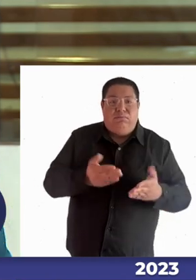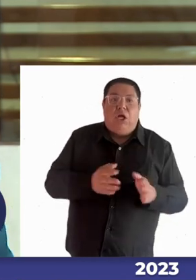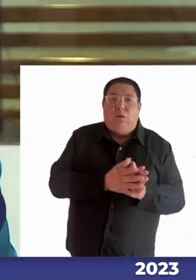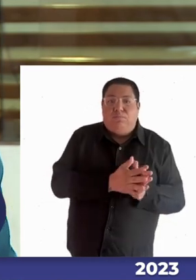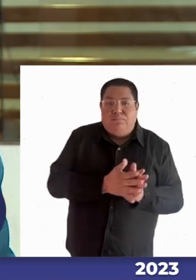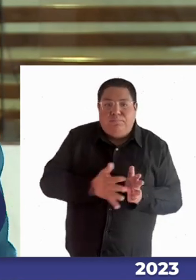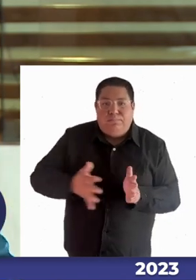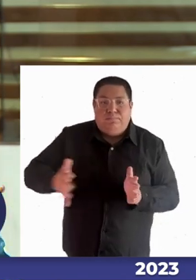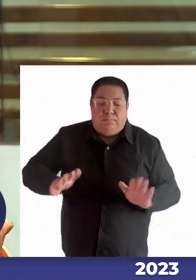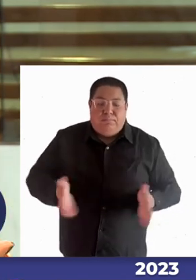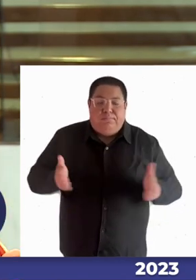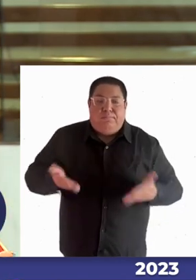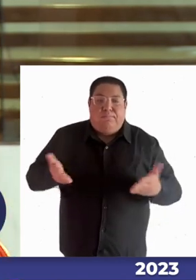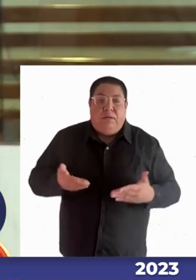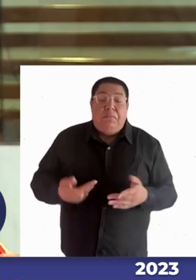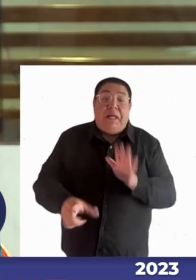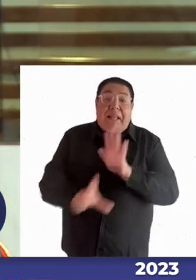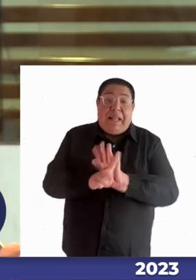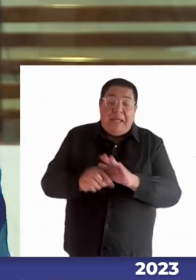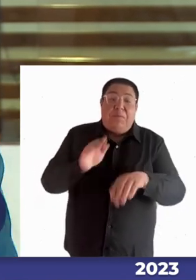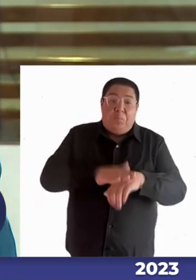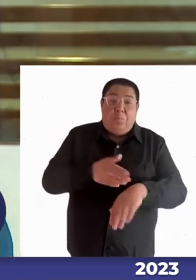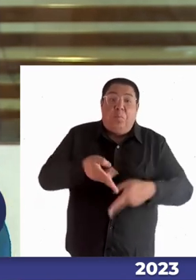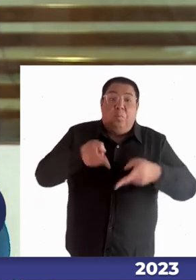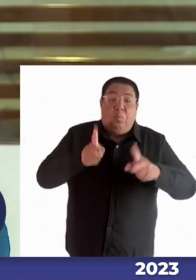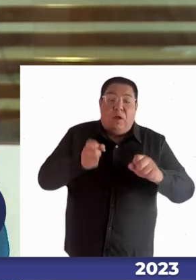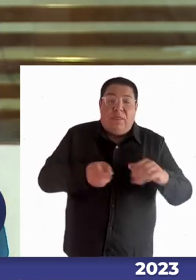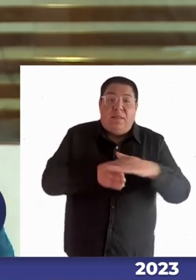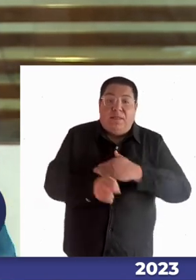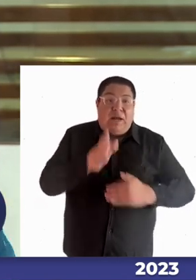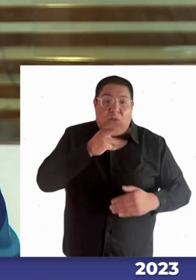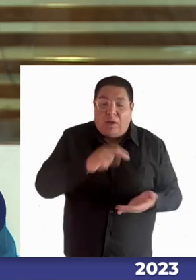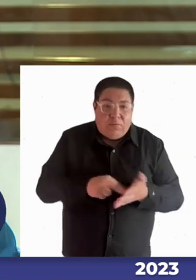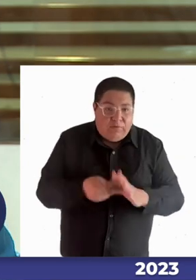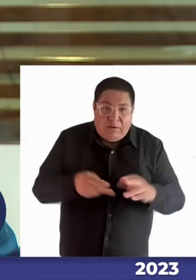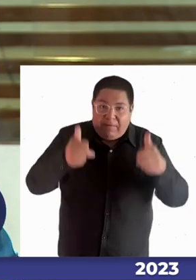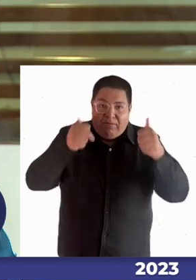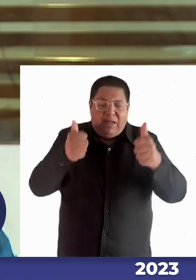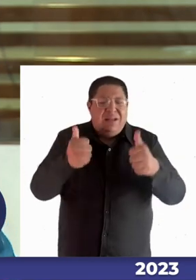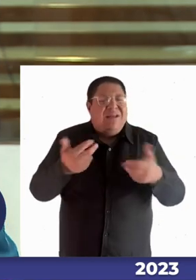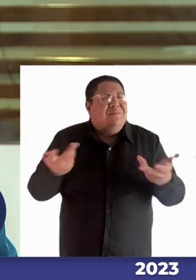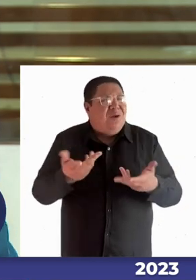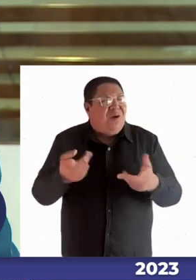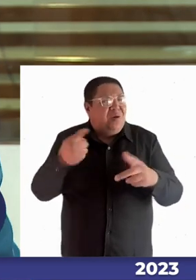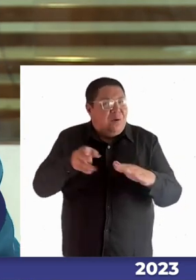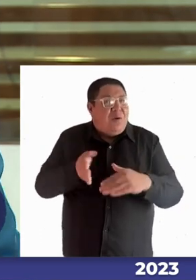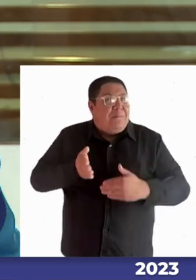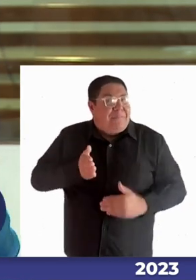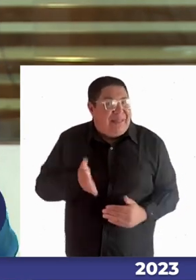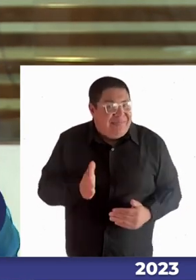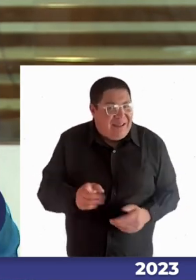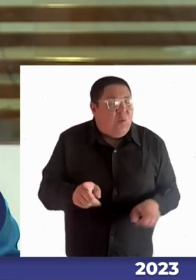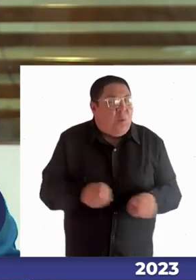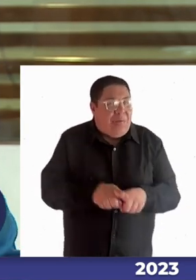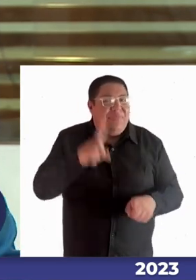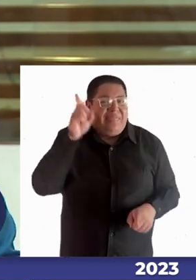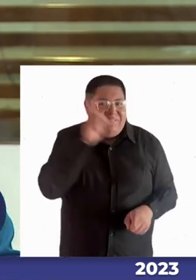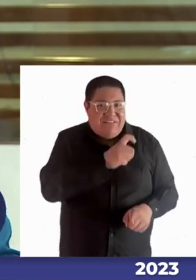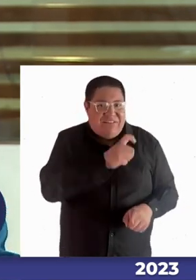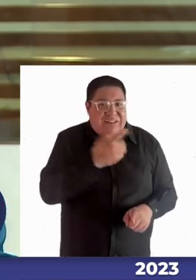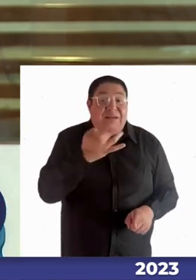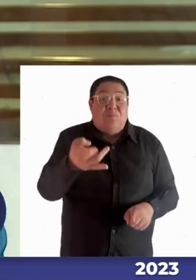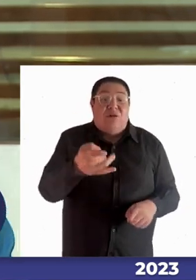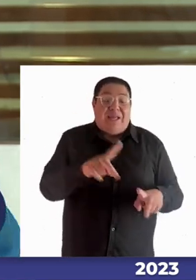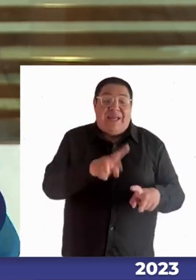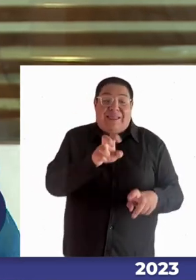tener una ley que les permita a las personas entrar sin una prueba pero mantenerse es muy difícil y sobre todo cuando hay lagunas educativas